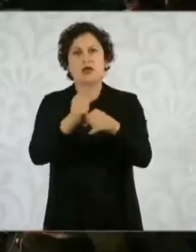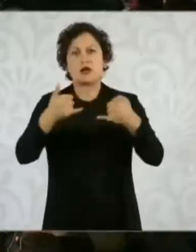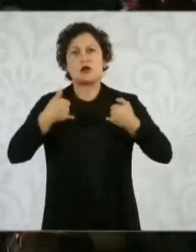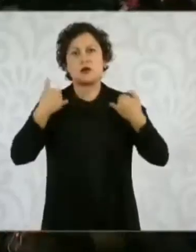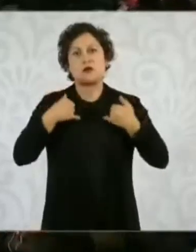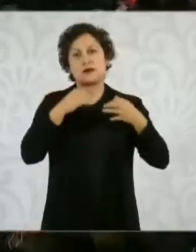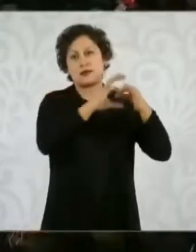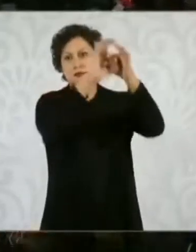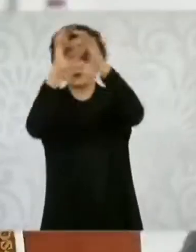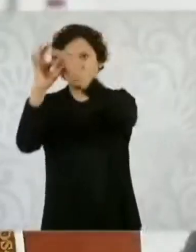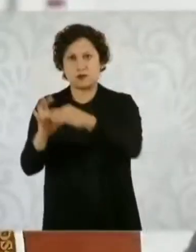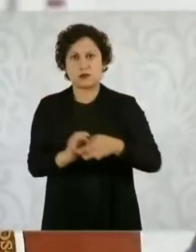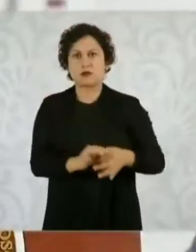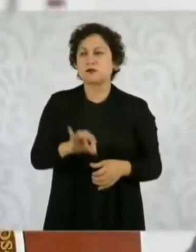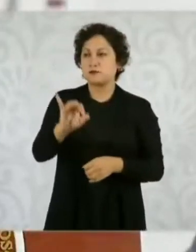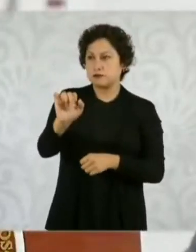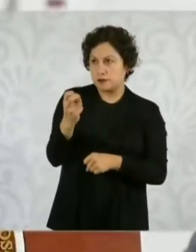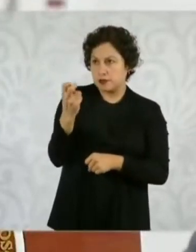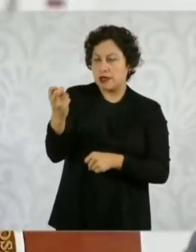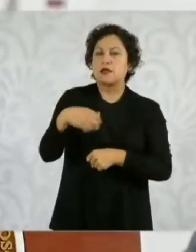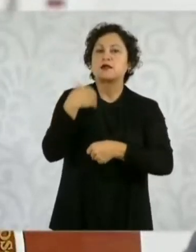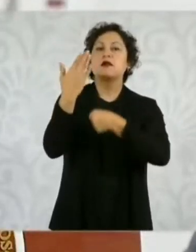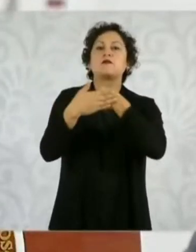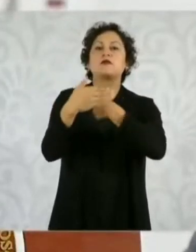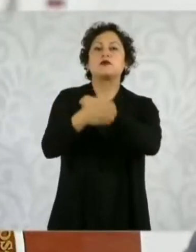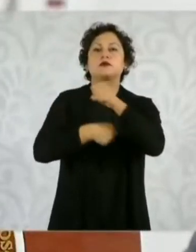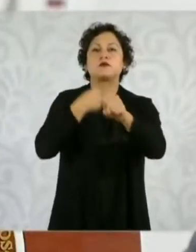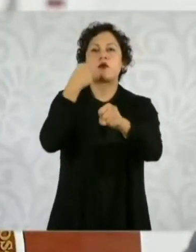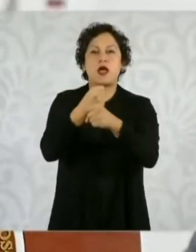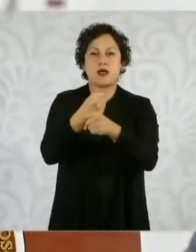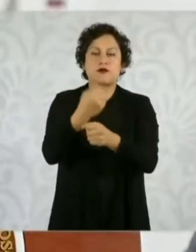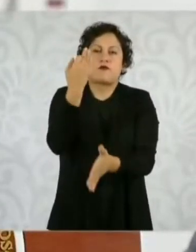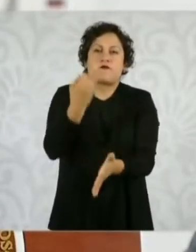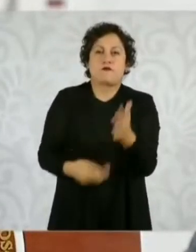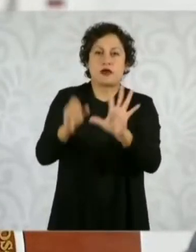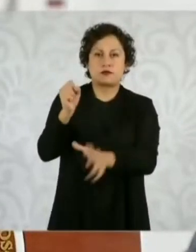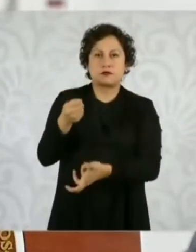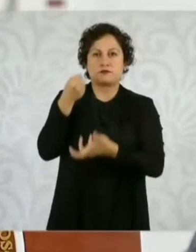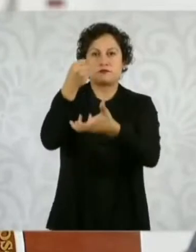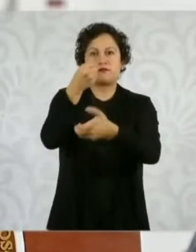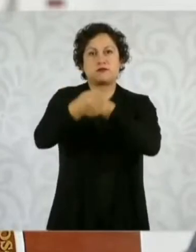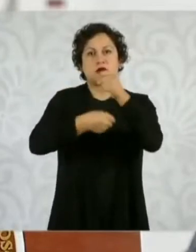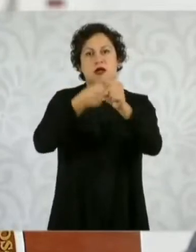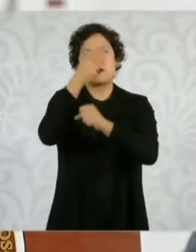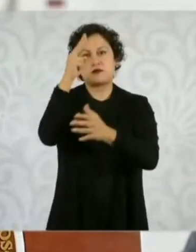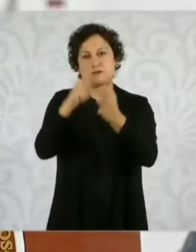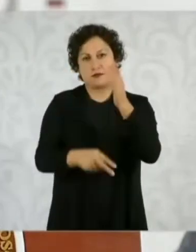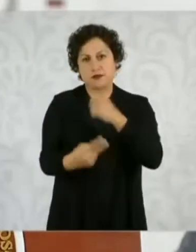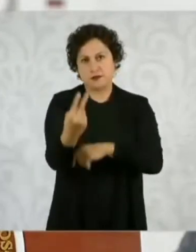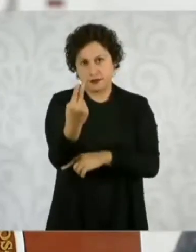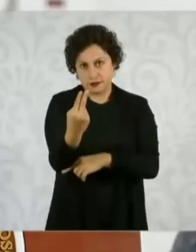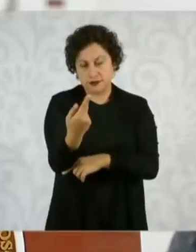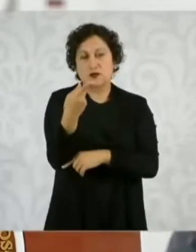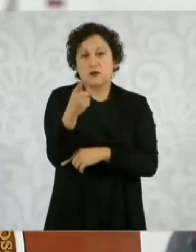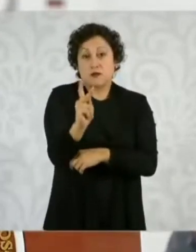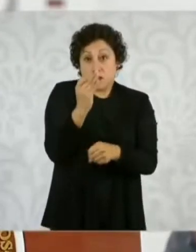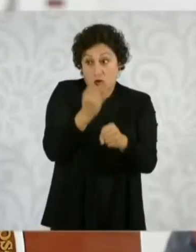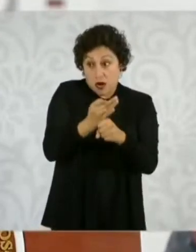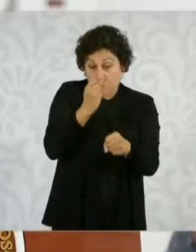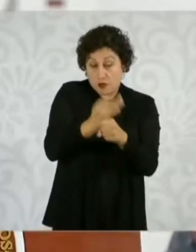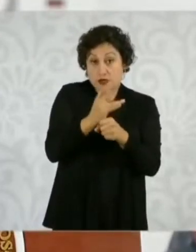año, ya con recursos del 2025, pero este mismo año Estela ya